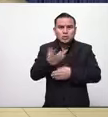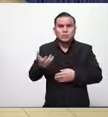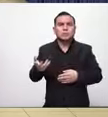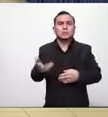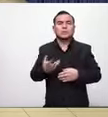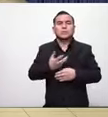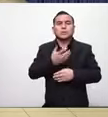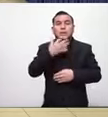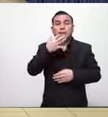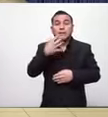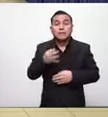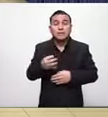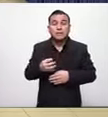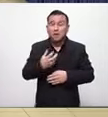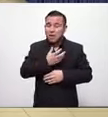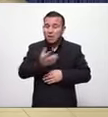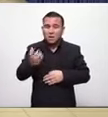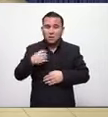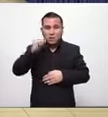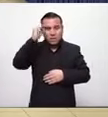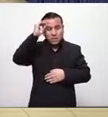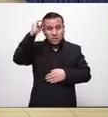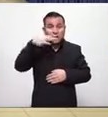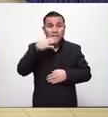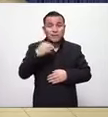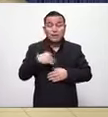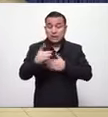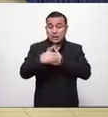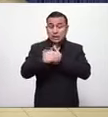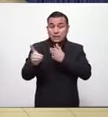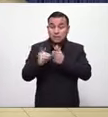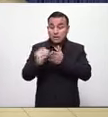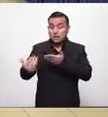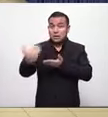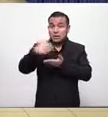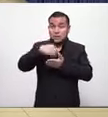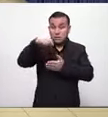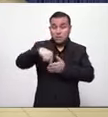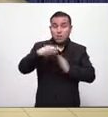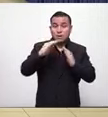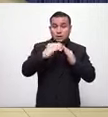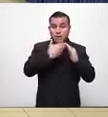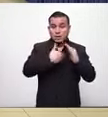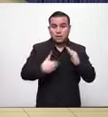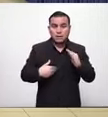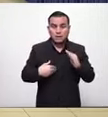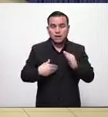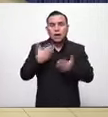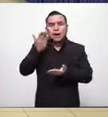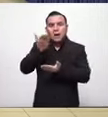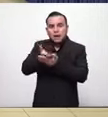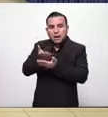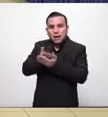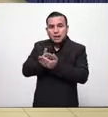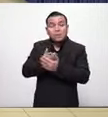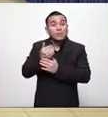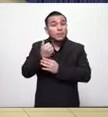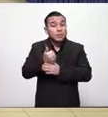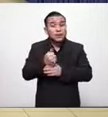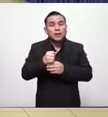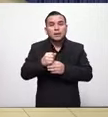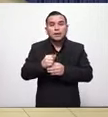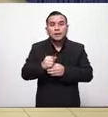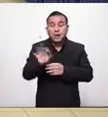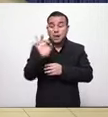aún en los aportes que se han dado muchos de los diputados que están acá han aportado para